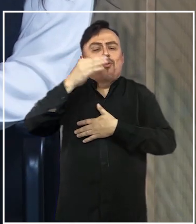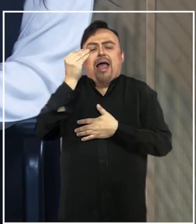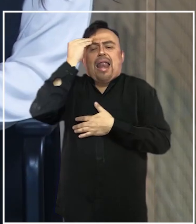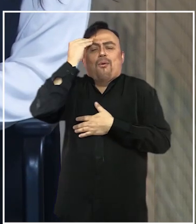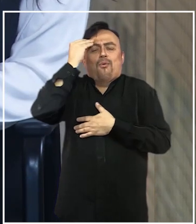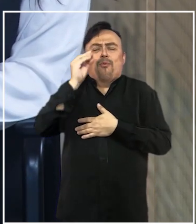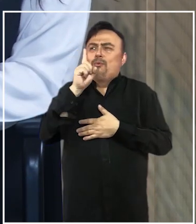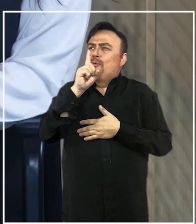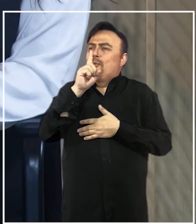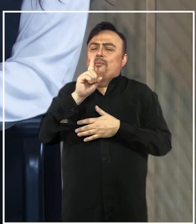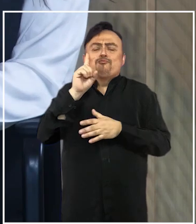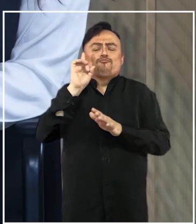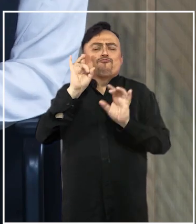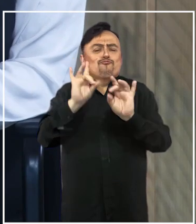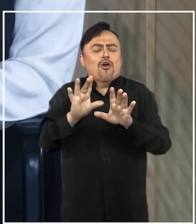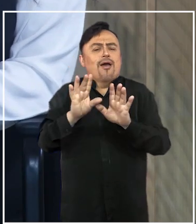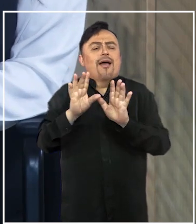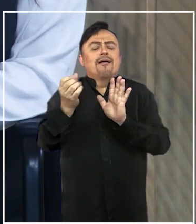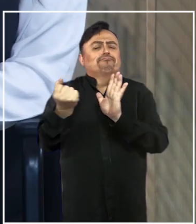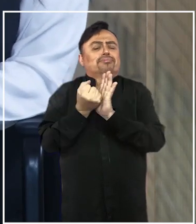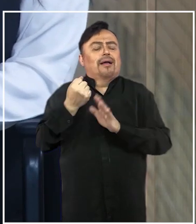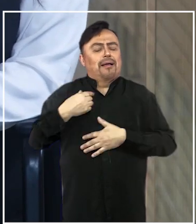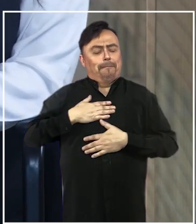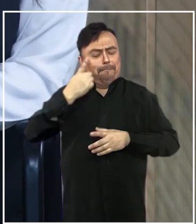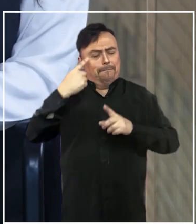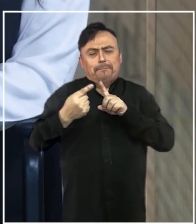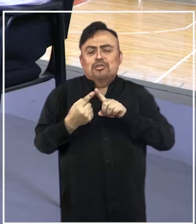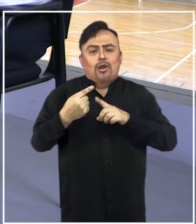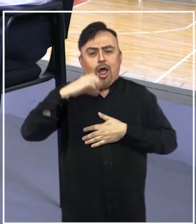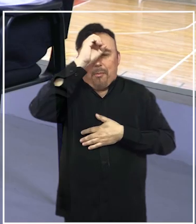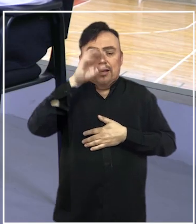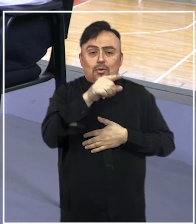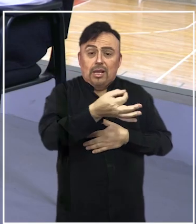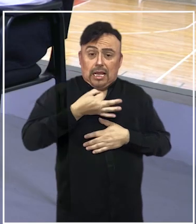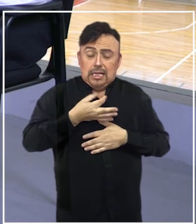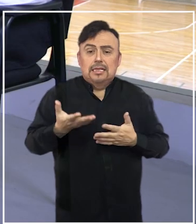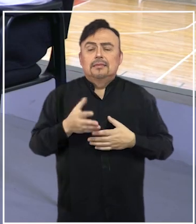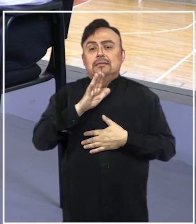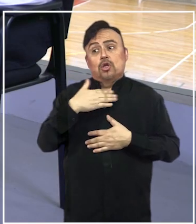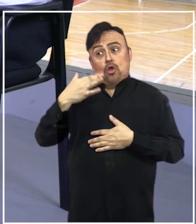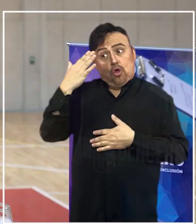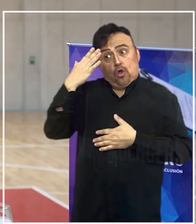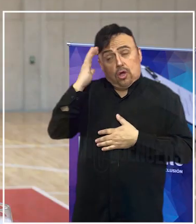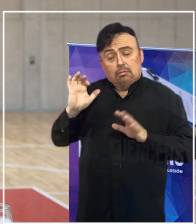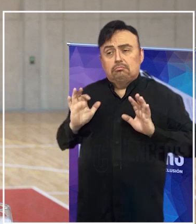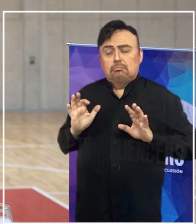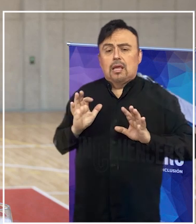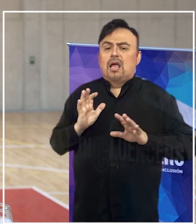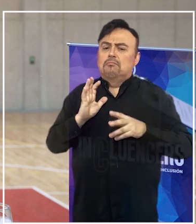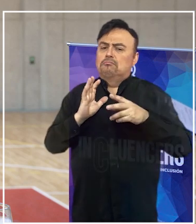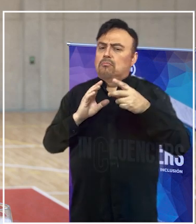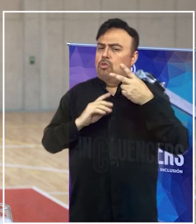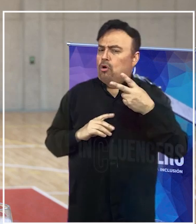con cierto interés desde lo deportivo, tal vez desde lo personal que nos quiera comentar? Yo diría que hay dos